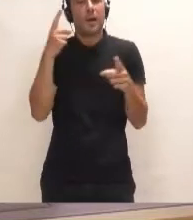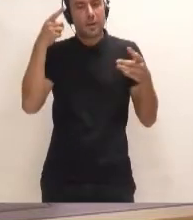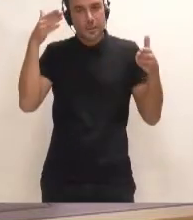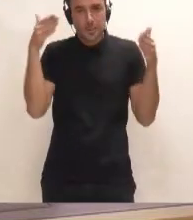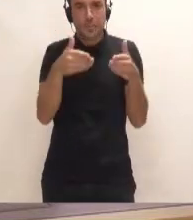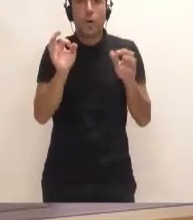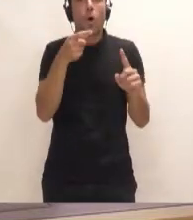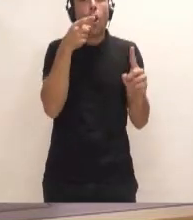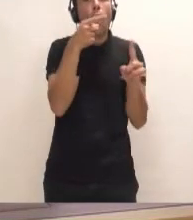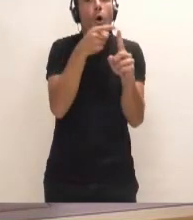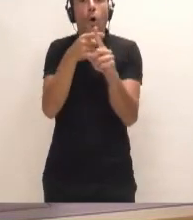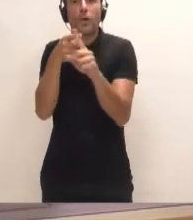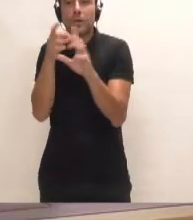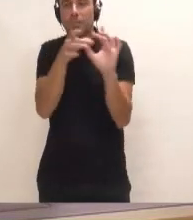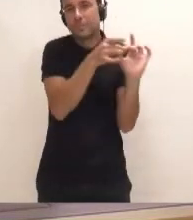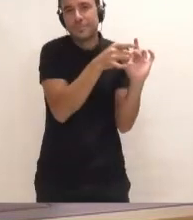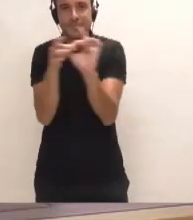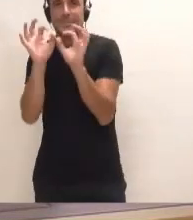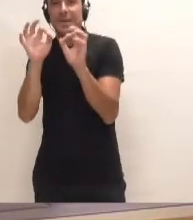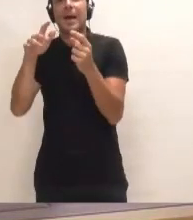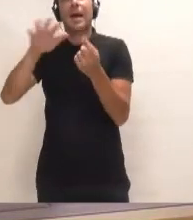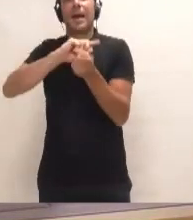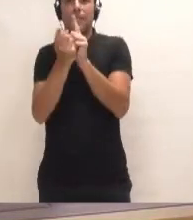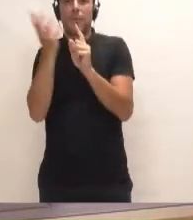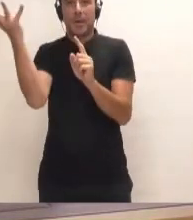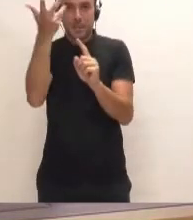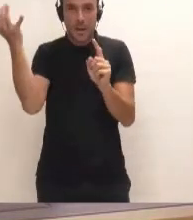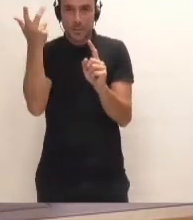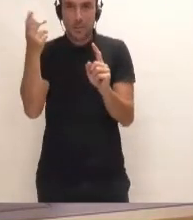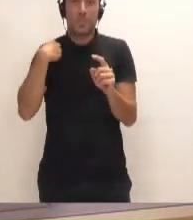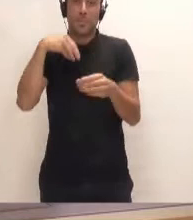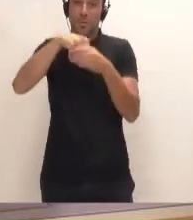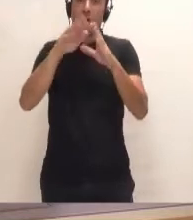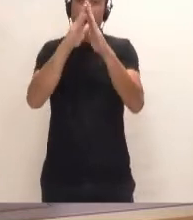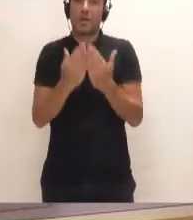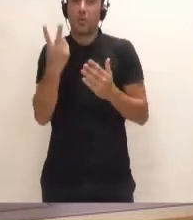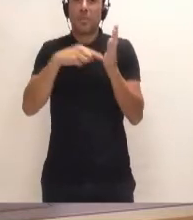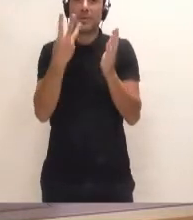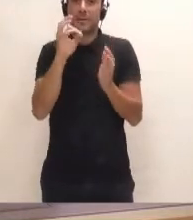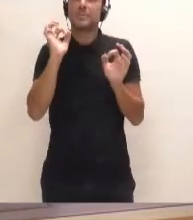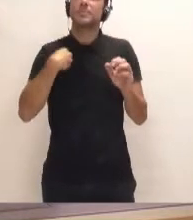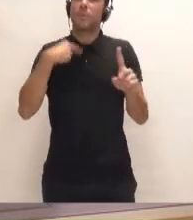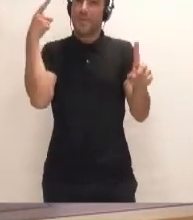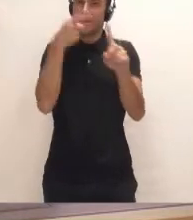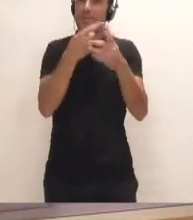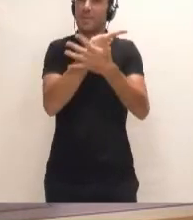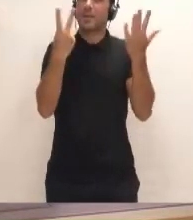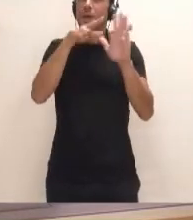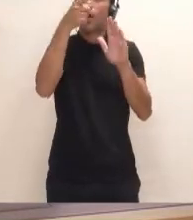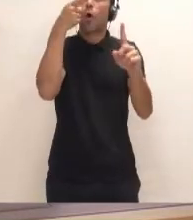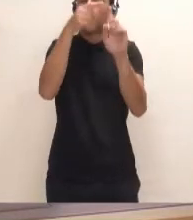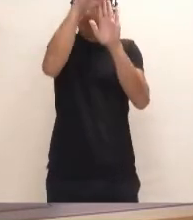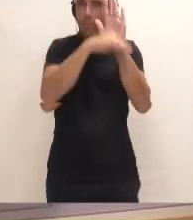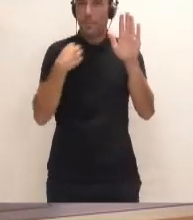los objetivos sobre cambio climático con la Agenda 2030 Insular basada en los 17 Objetivos de Desarrollo Sostenible de la